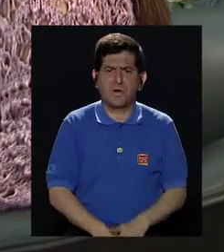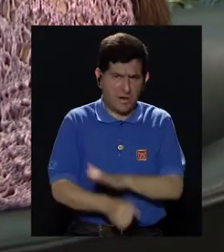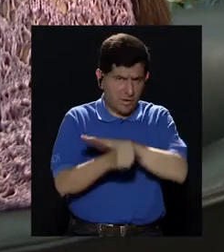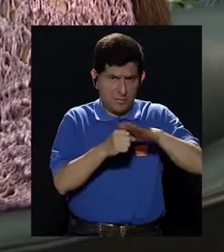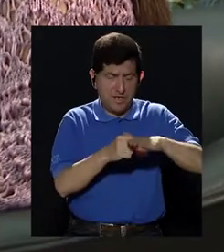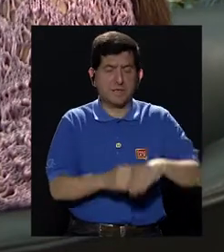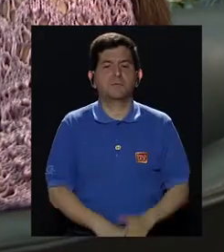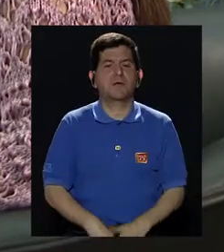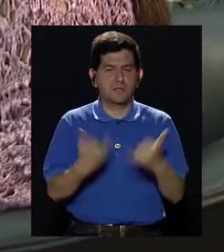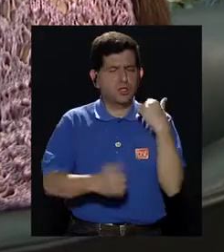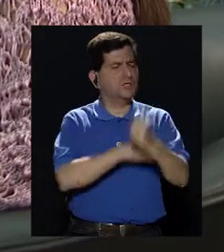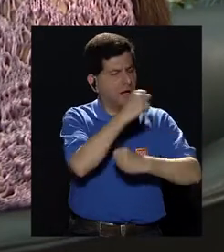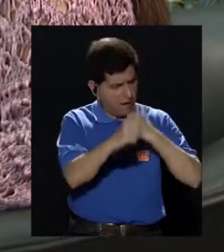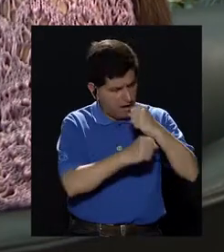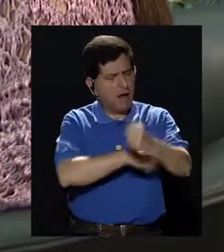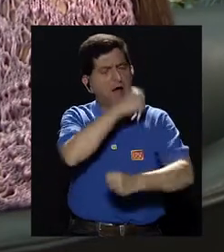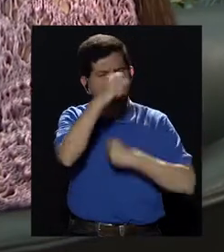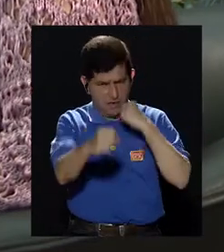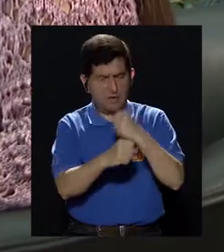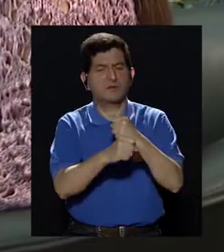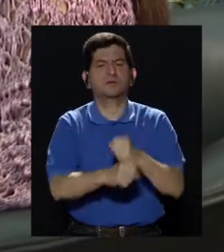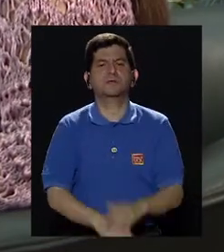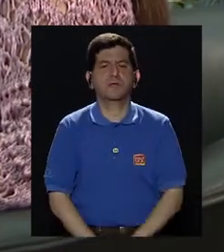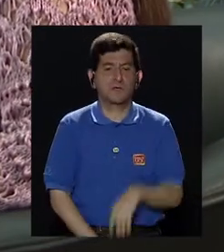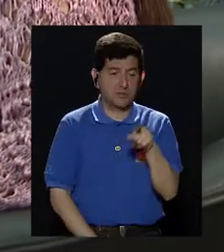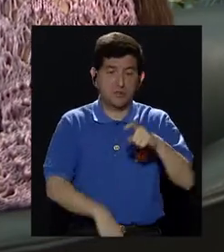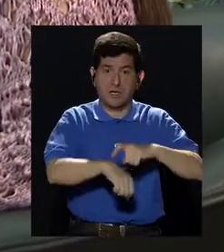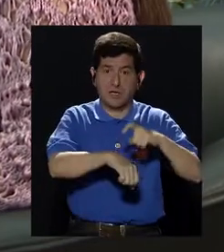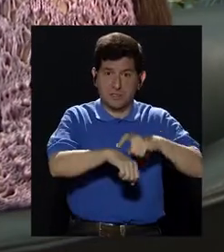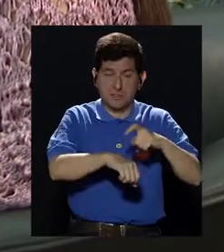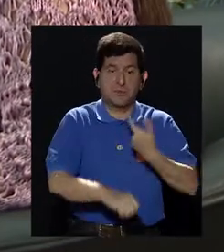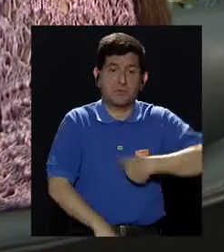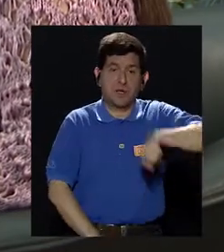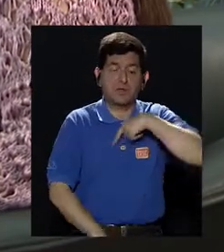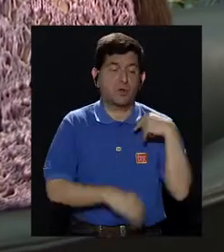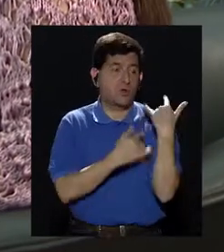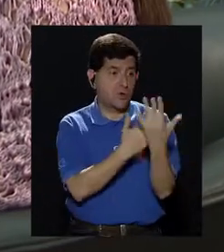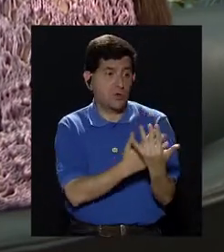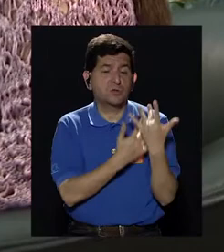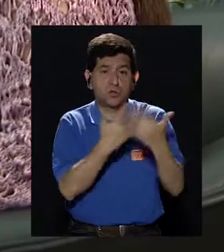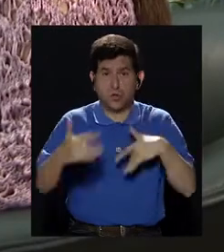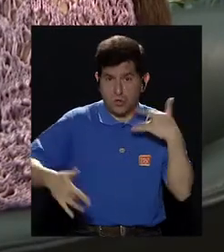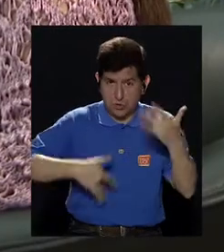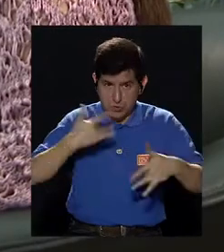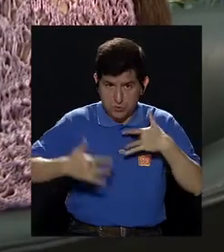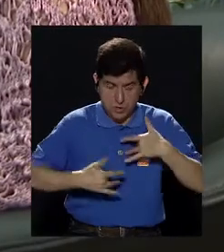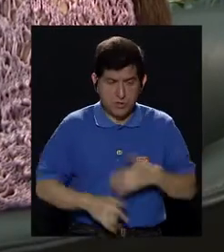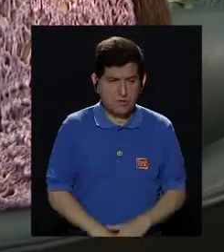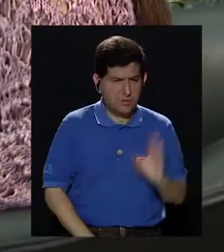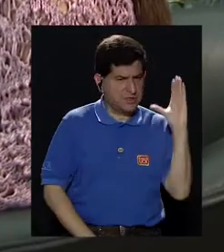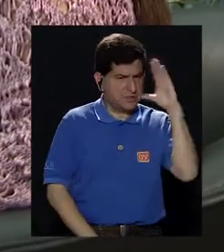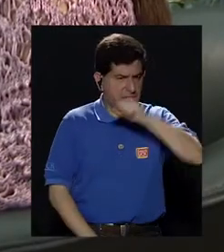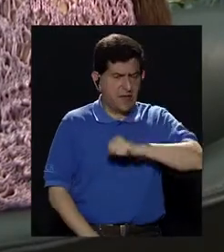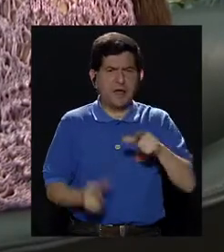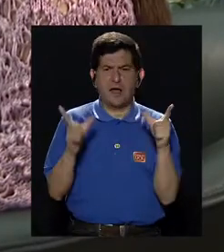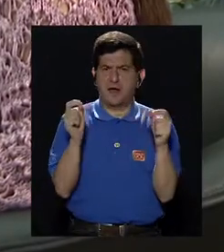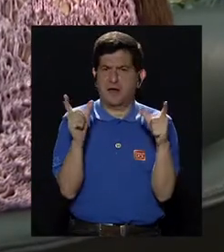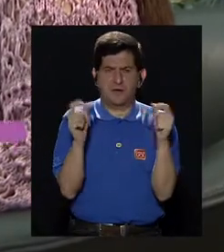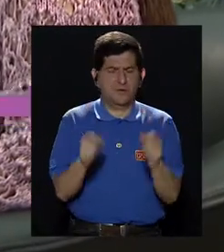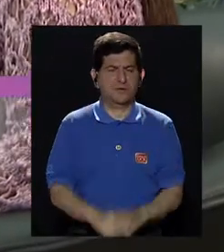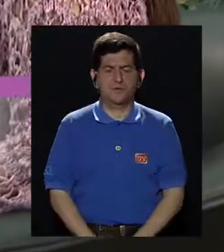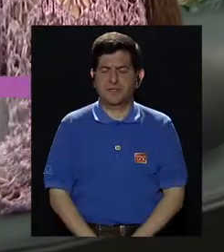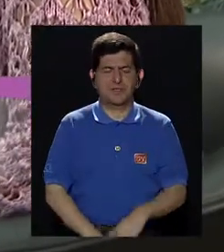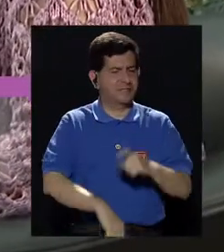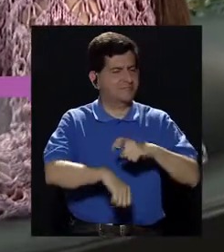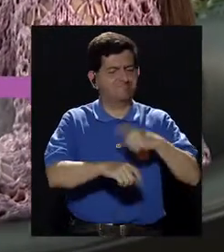sí tienen que haber pasado muchos años. Ahí es donde entonces uno dice, si vamos a esperar síntomas para detectar el cáncer, en realidad no vamos